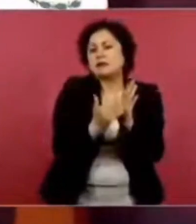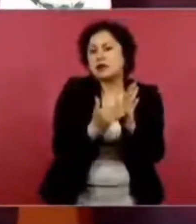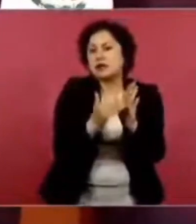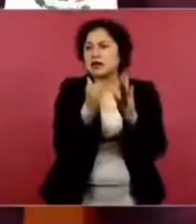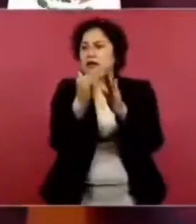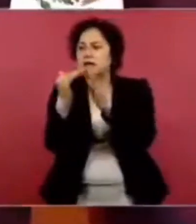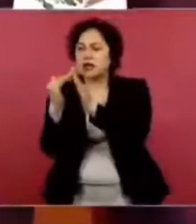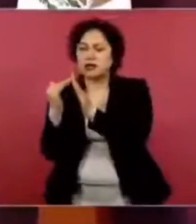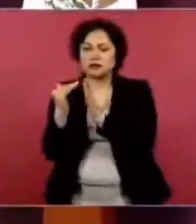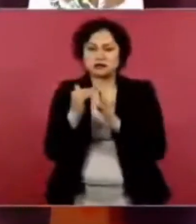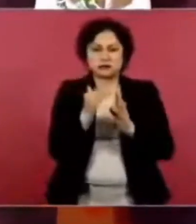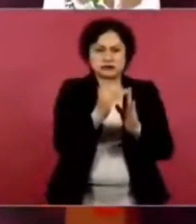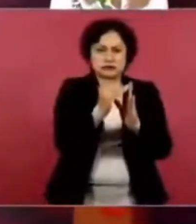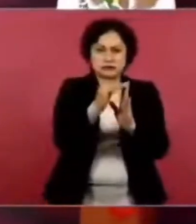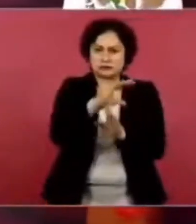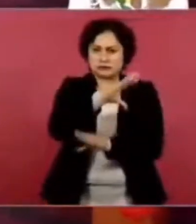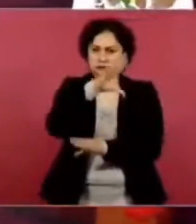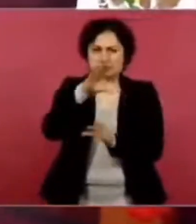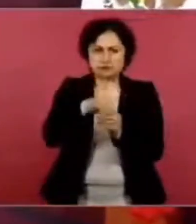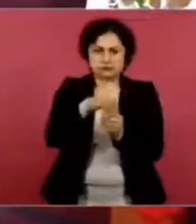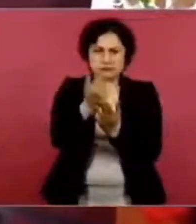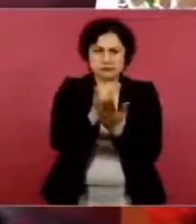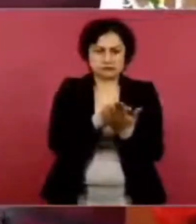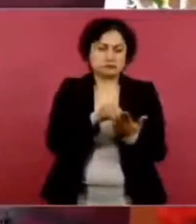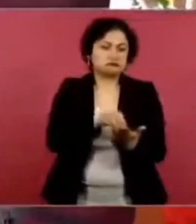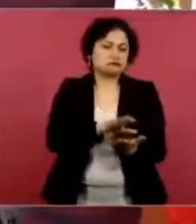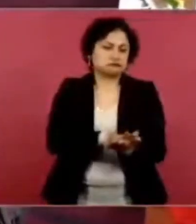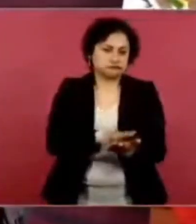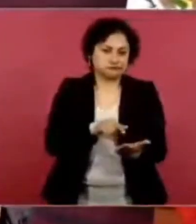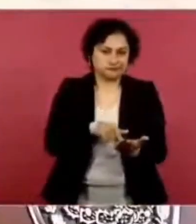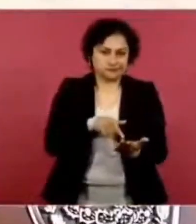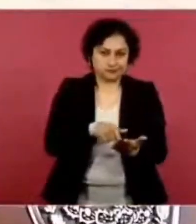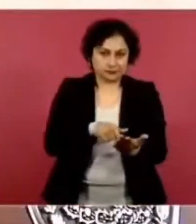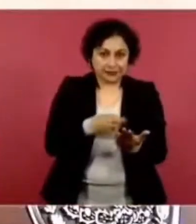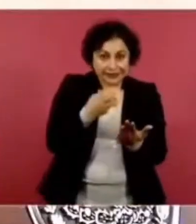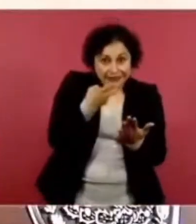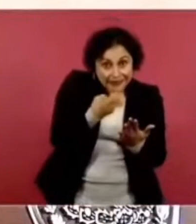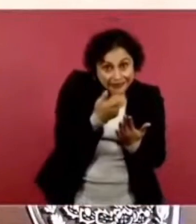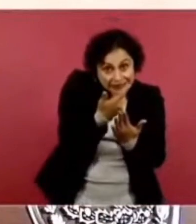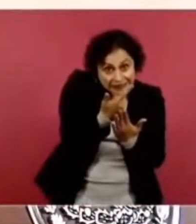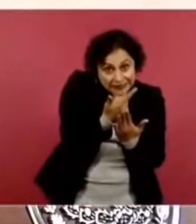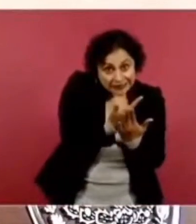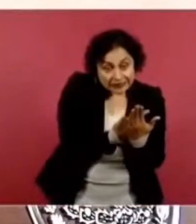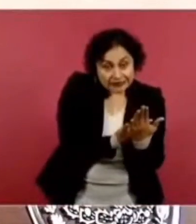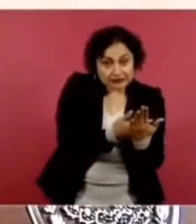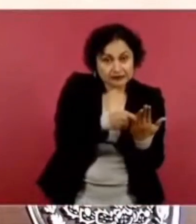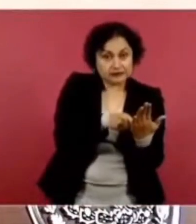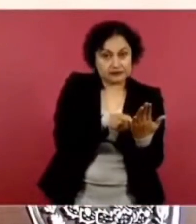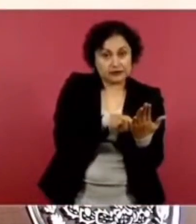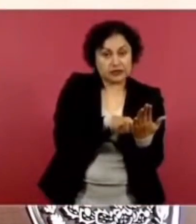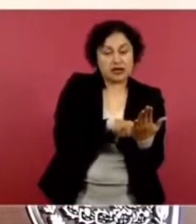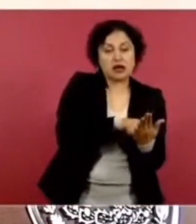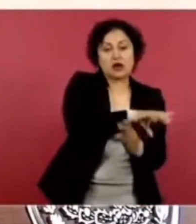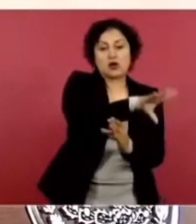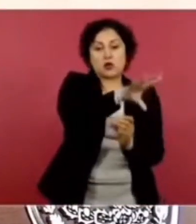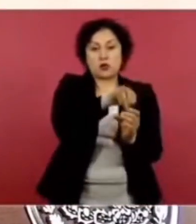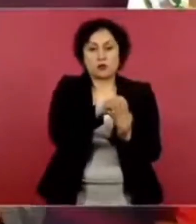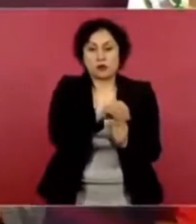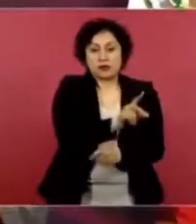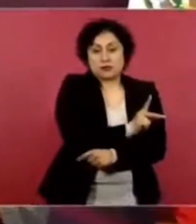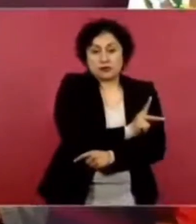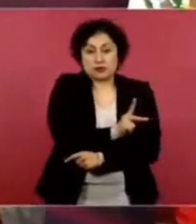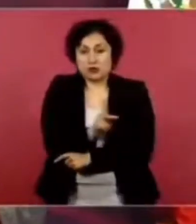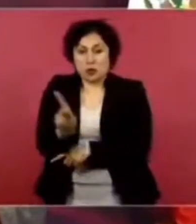viviendas, todos los afectados,